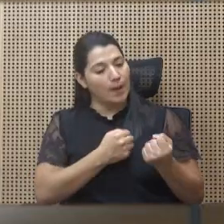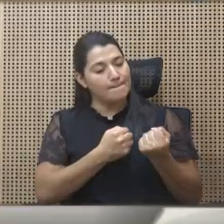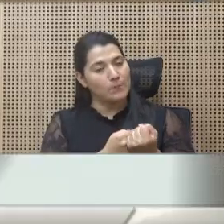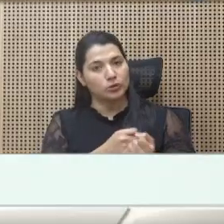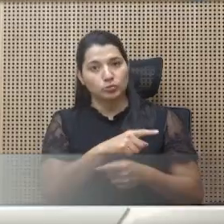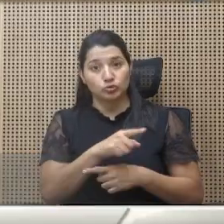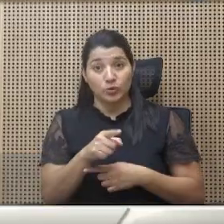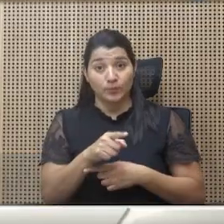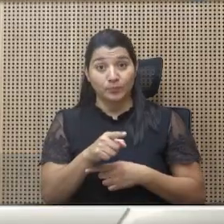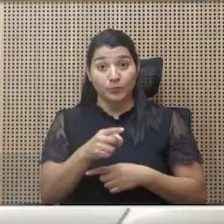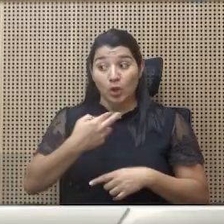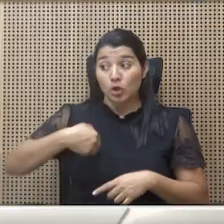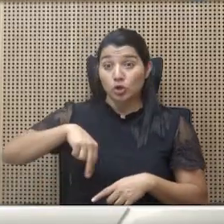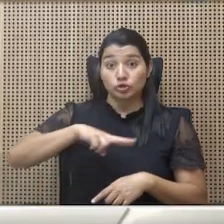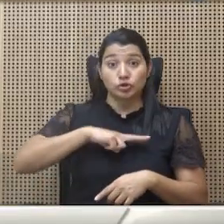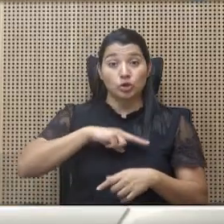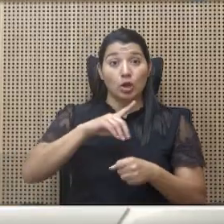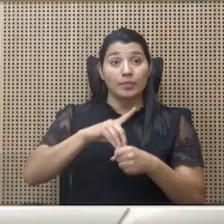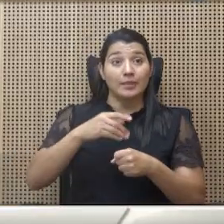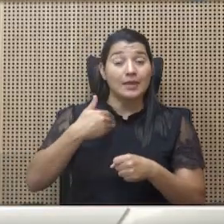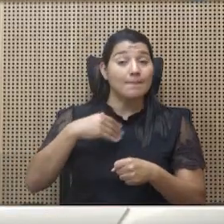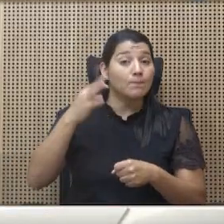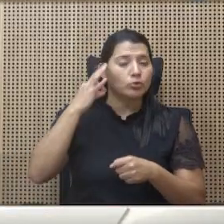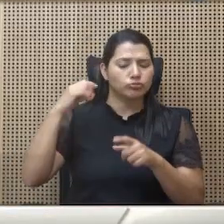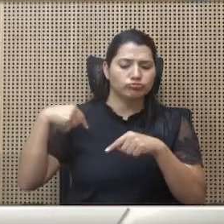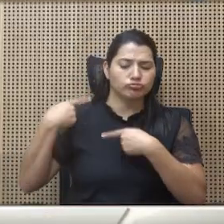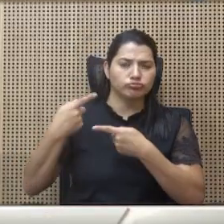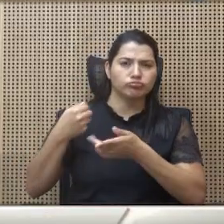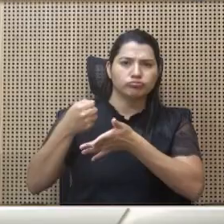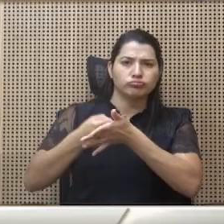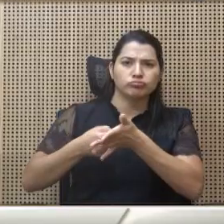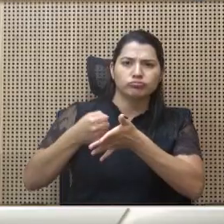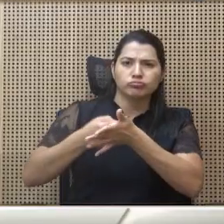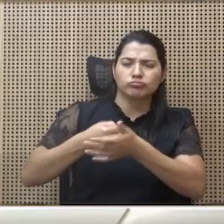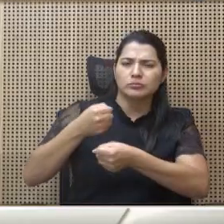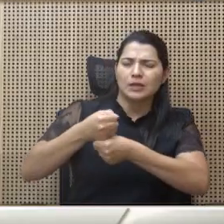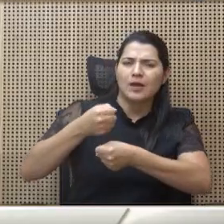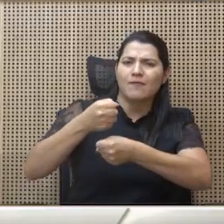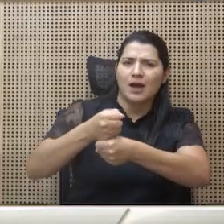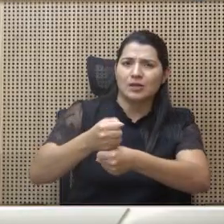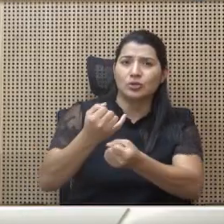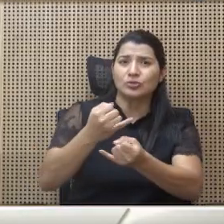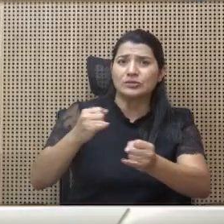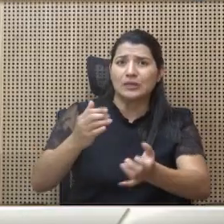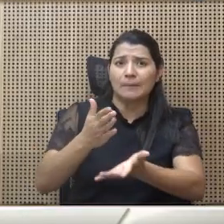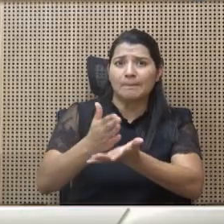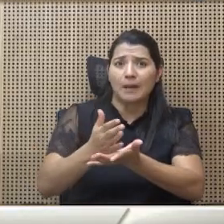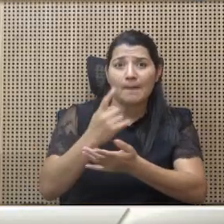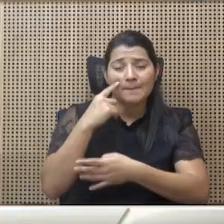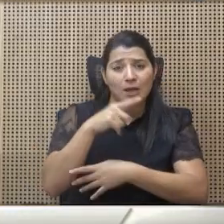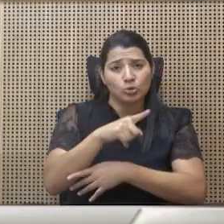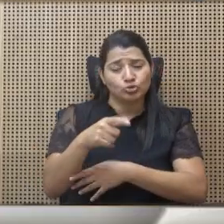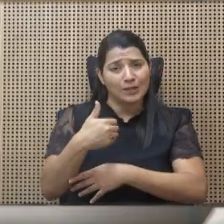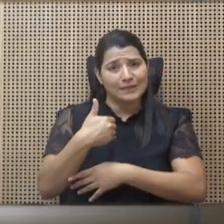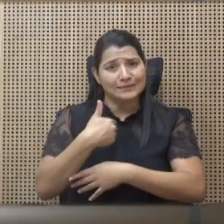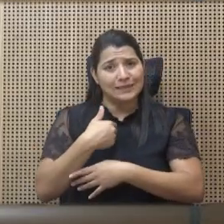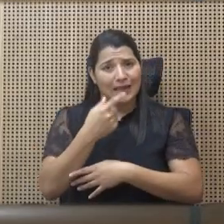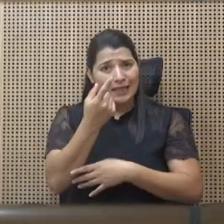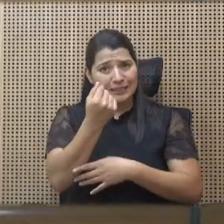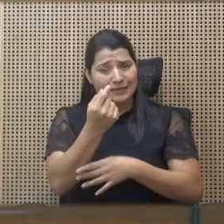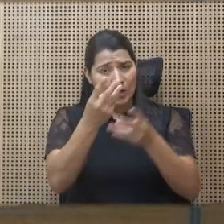diputados y diputadas de la república hemos trabajado en forma incansable para que ustedes tengan los recursos y tengan las condiciones